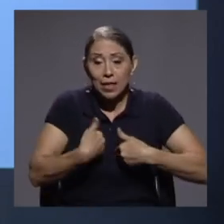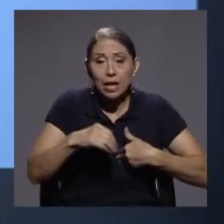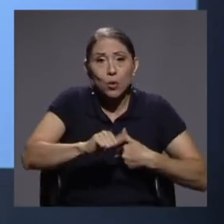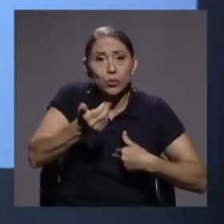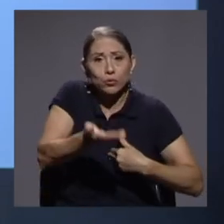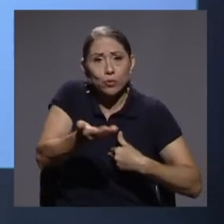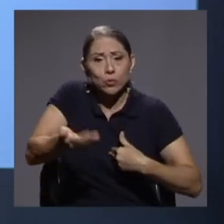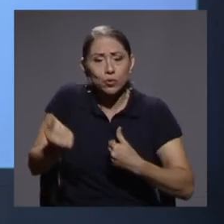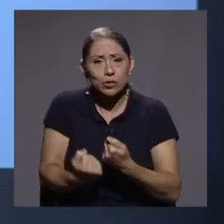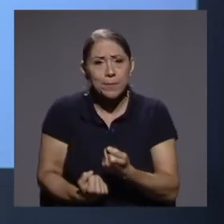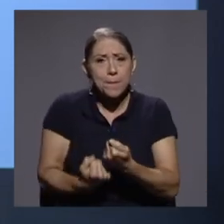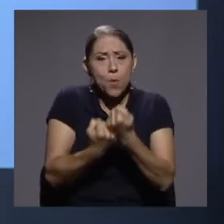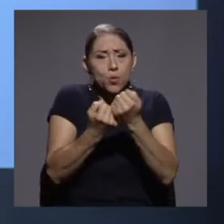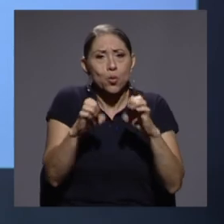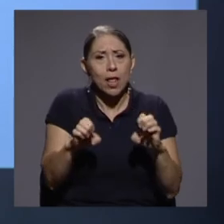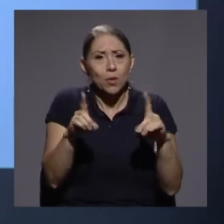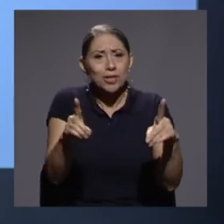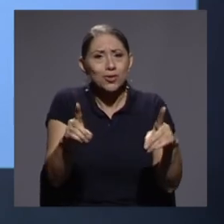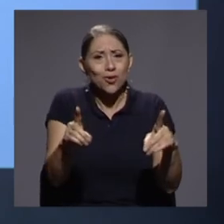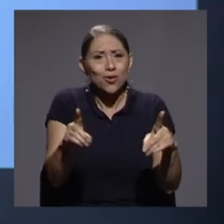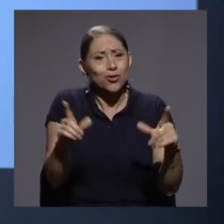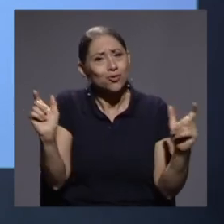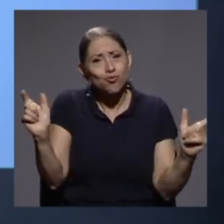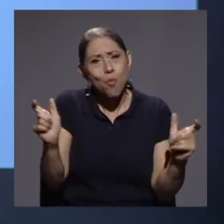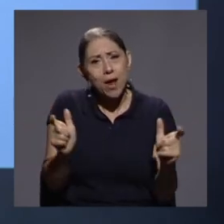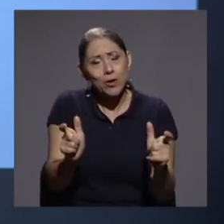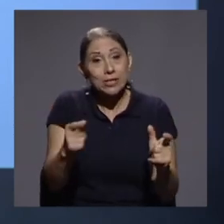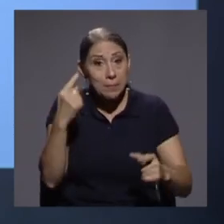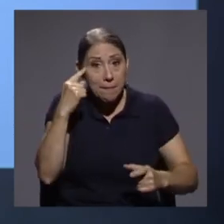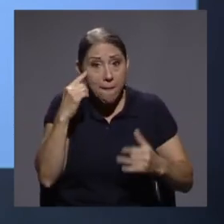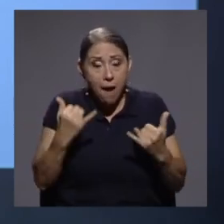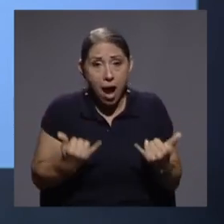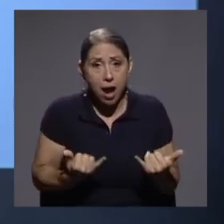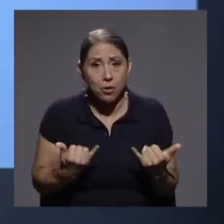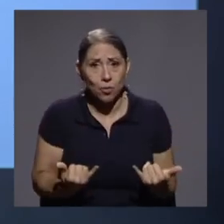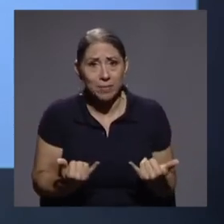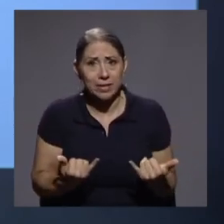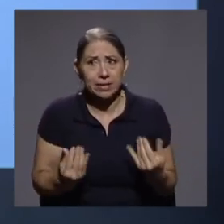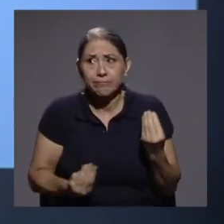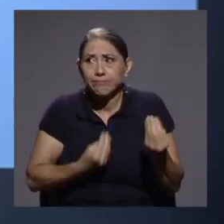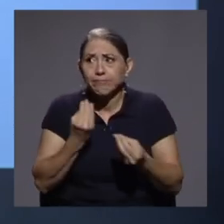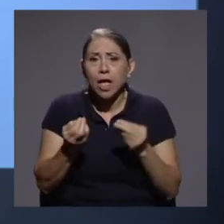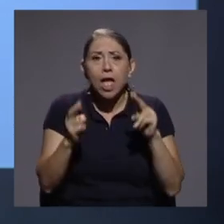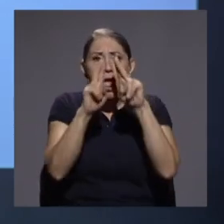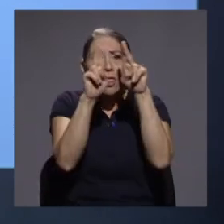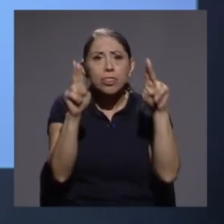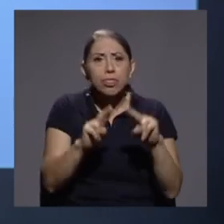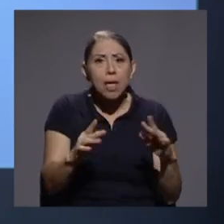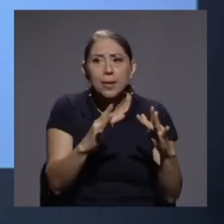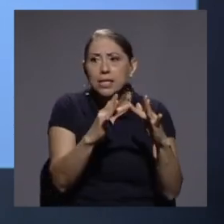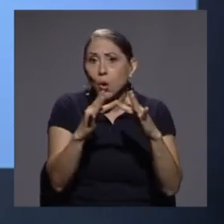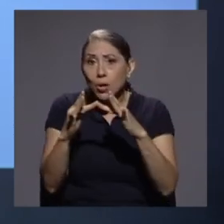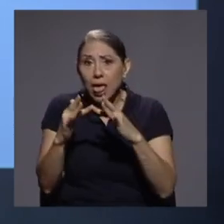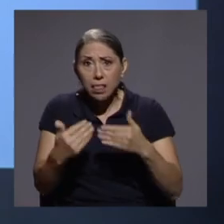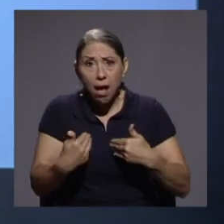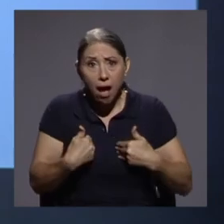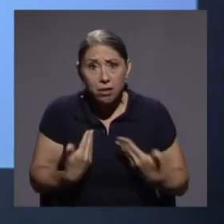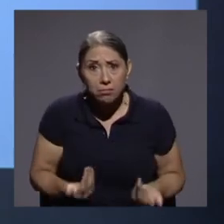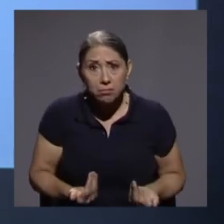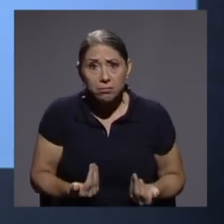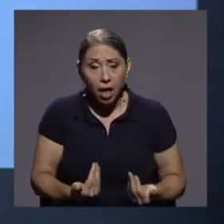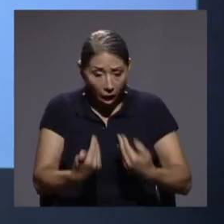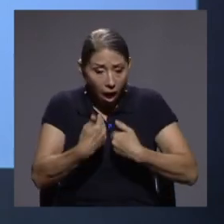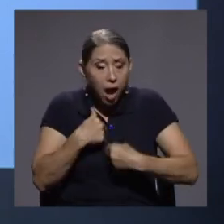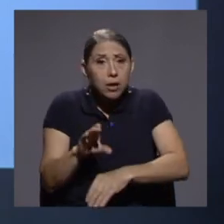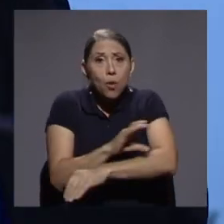la educación son menores. Pensemos en el contexto actual, temas de conectividad, temas de disponibilidad de una computadora.